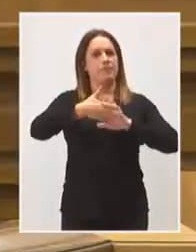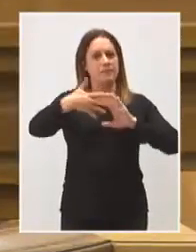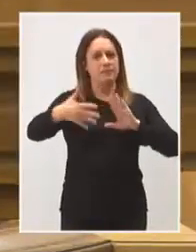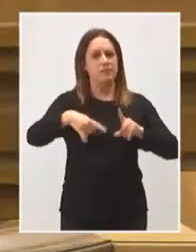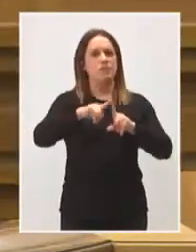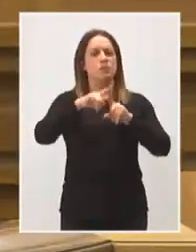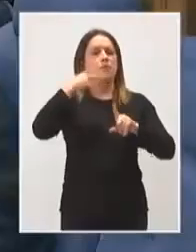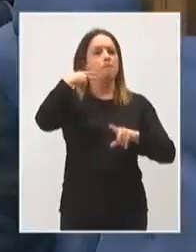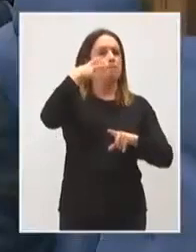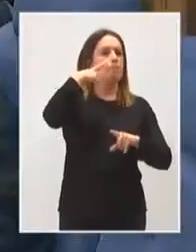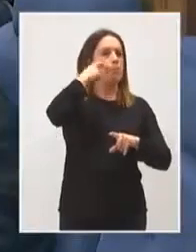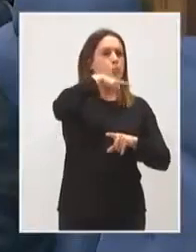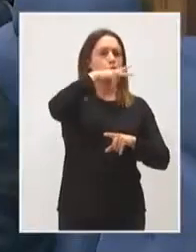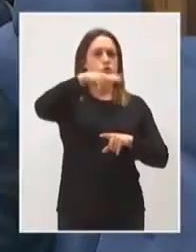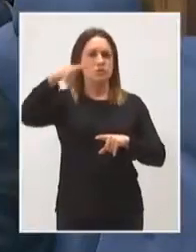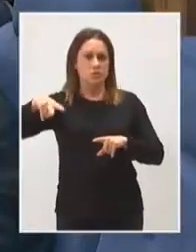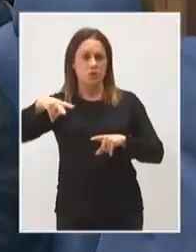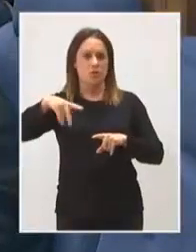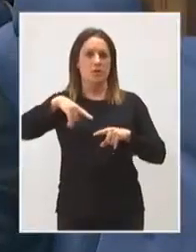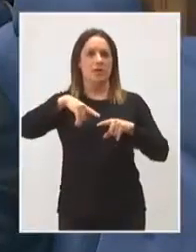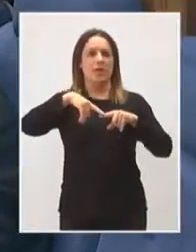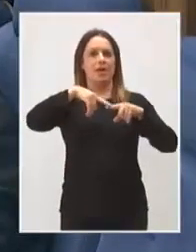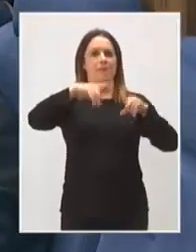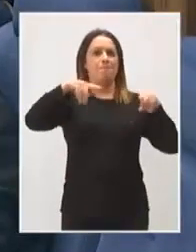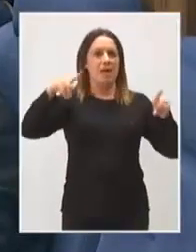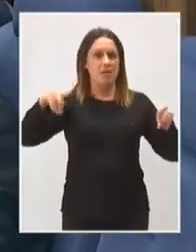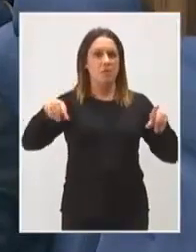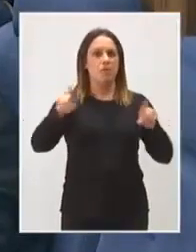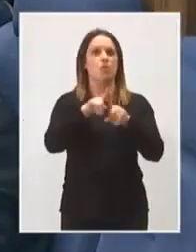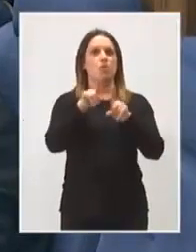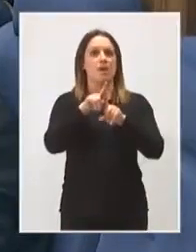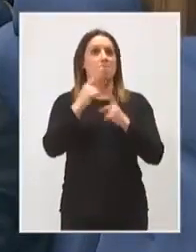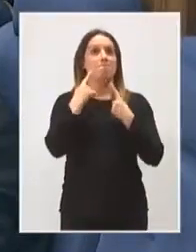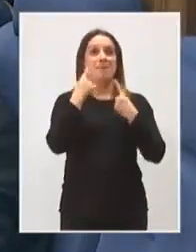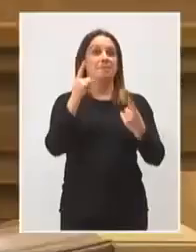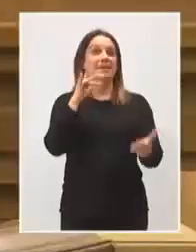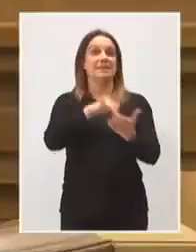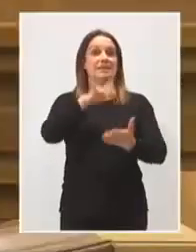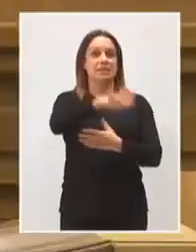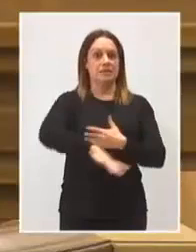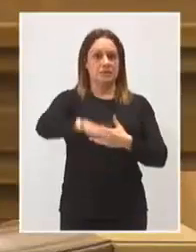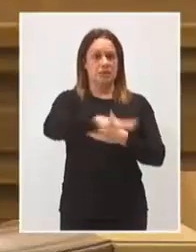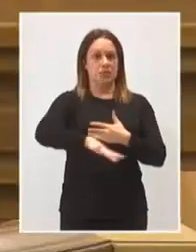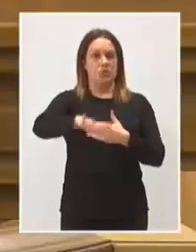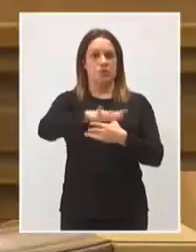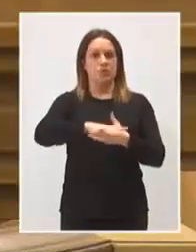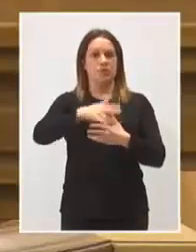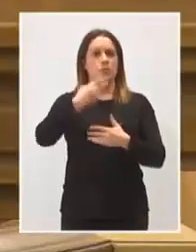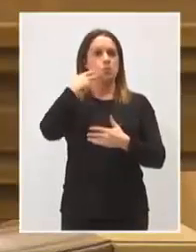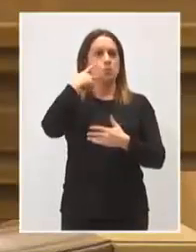Museo del Prado. Ojalá que sea por toda España, pero en particular nosotros tenemos ya un primer destino localizado como es el